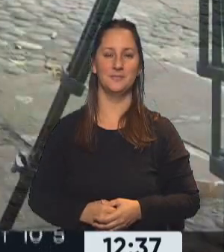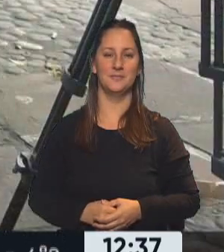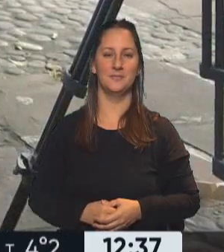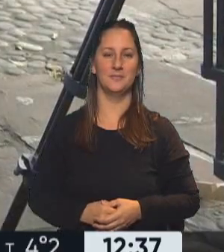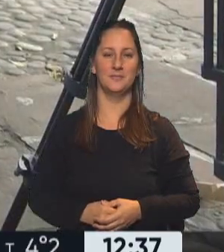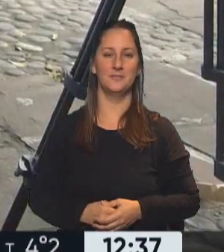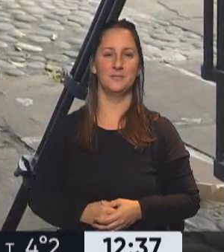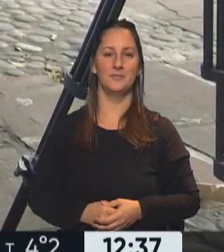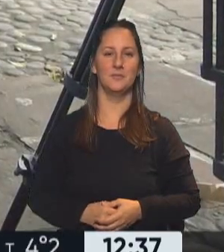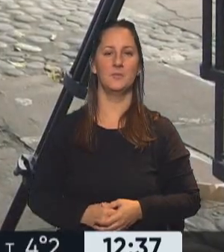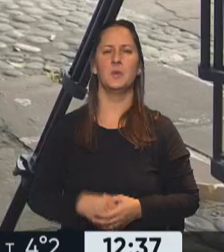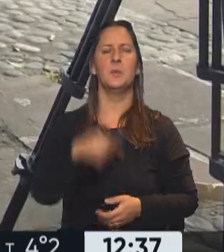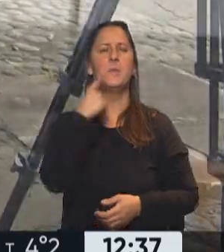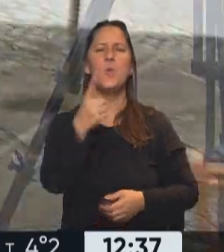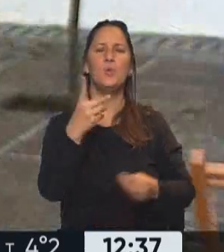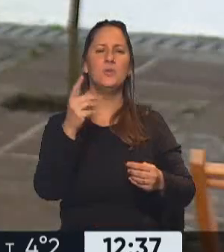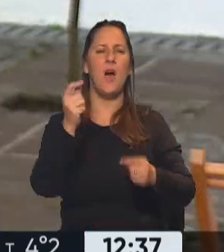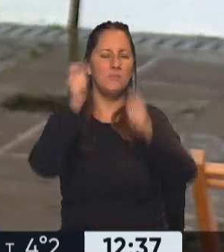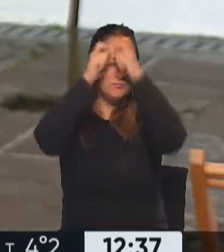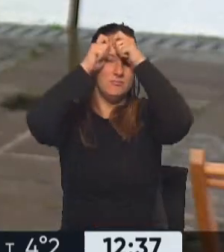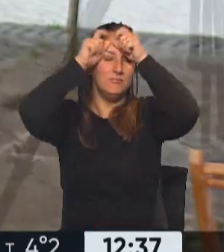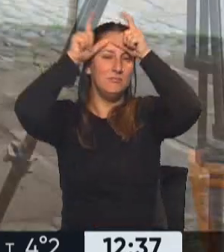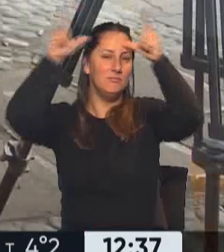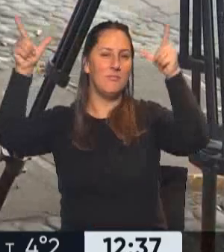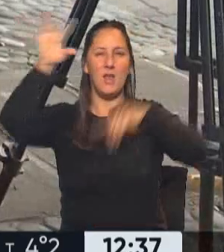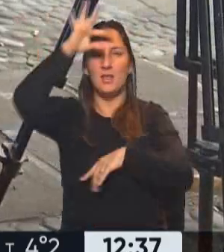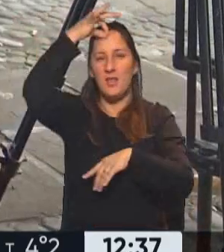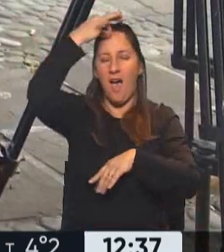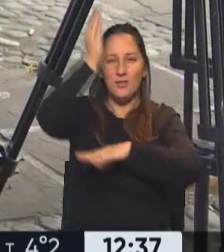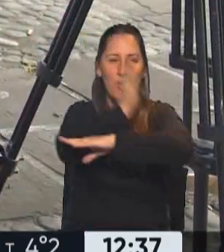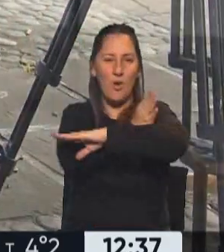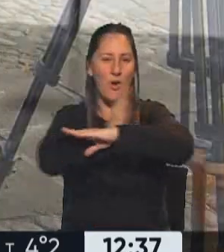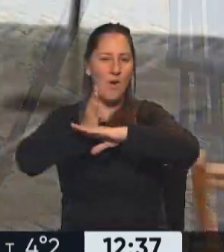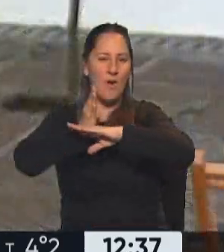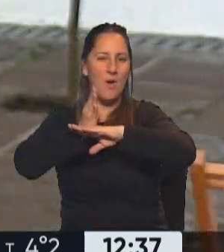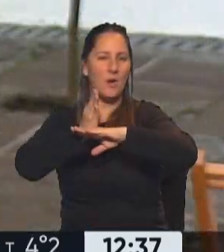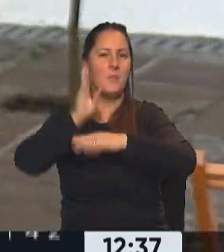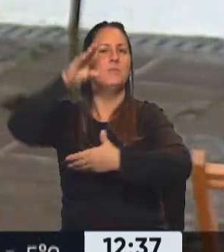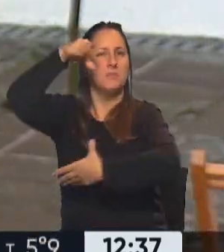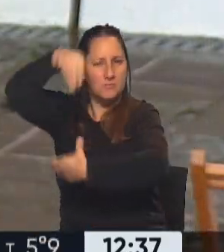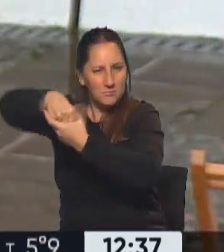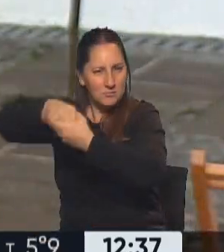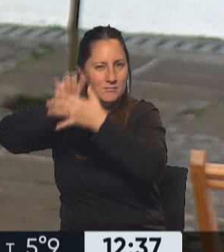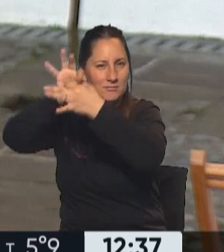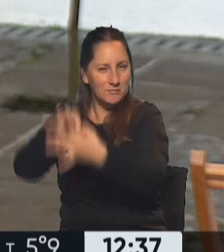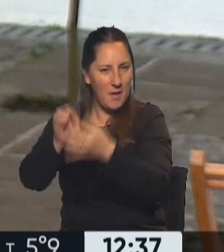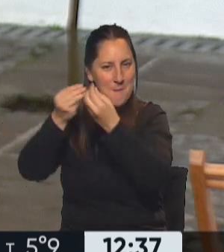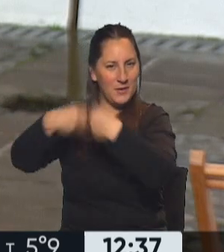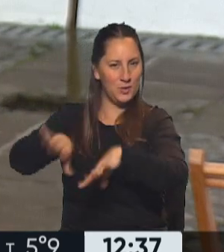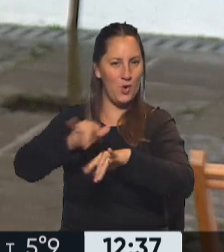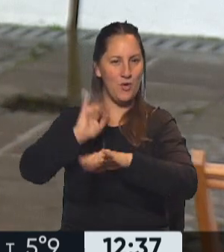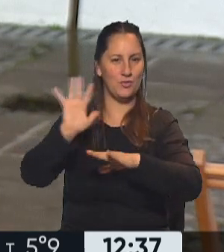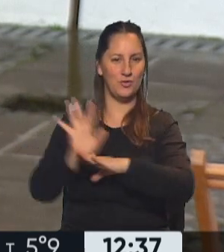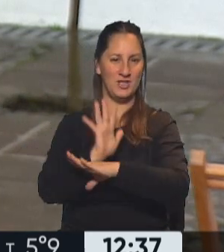¿Cómo se siente pensar una obra de teatro que tiene un origen en el cine? La verdad es que viene siendo un